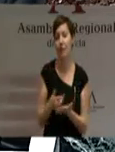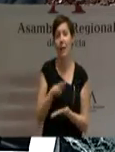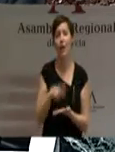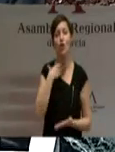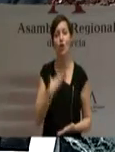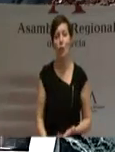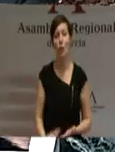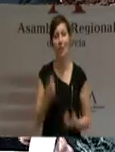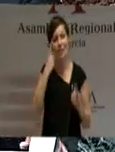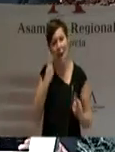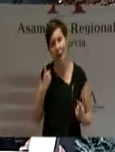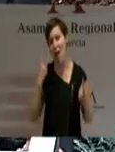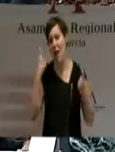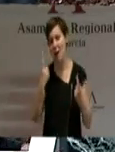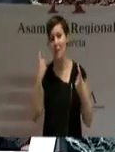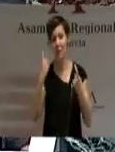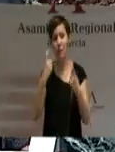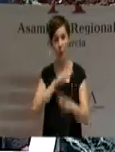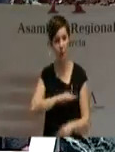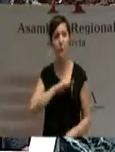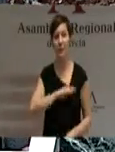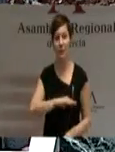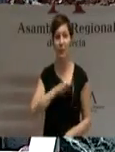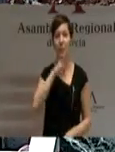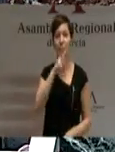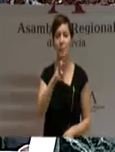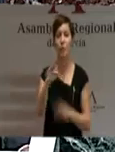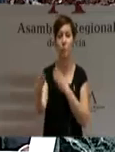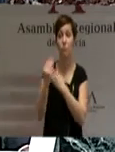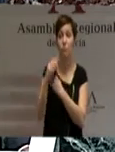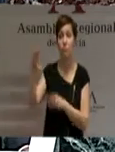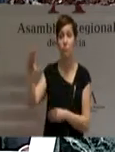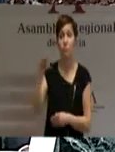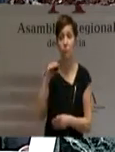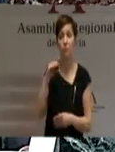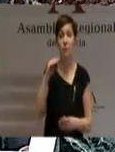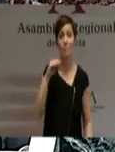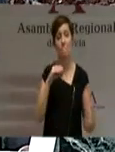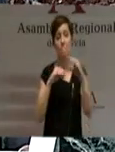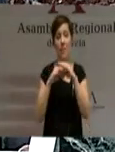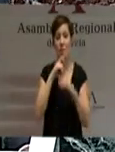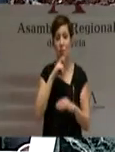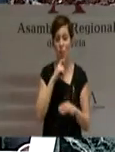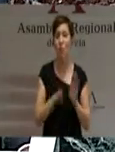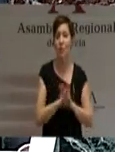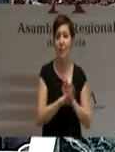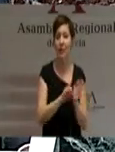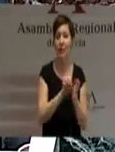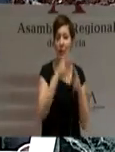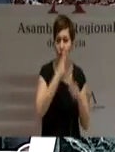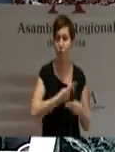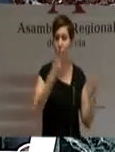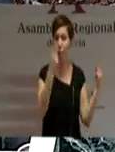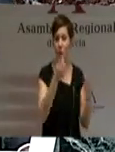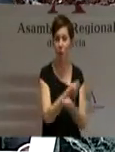tremendo esfuerzo para suplir la ausencia de una financiación adecuada y mantener el costo de los servicios públicos fundamentales